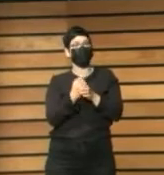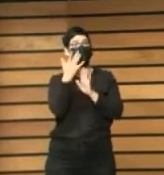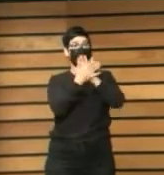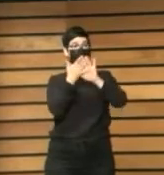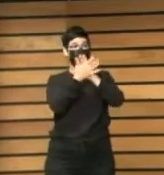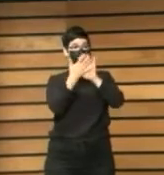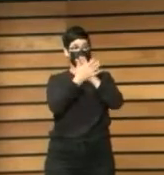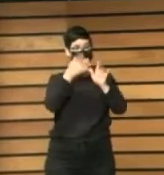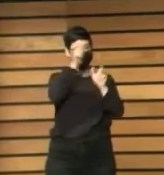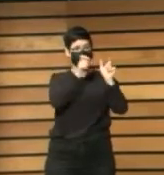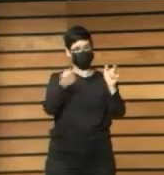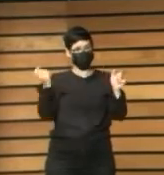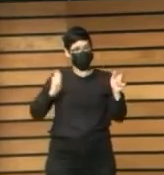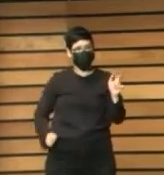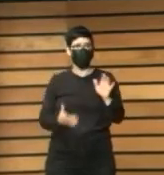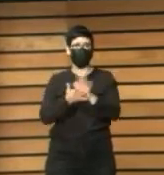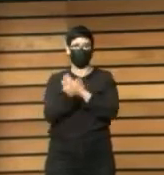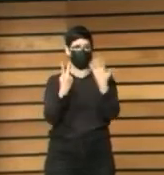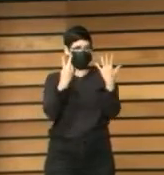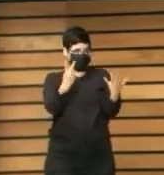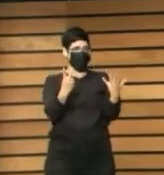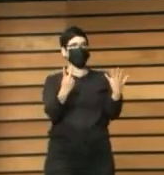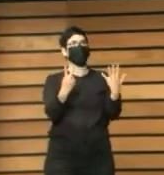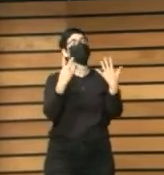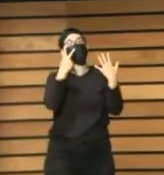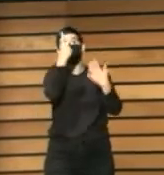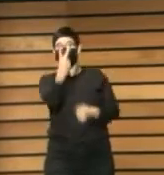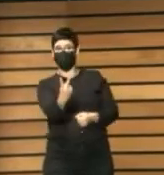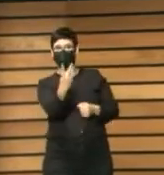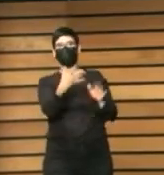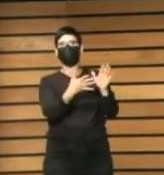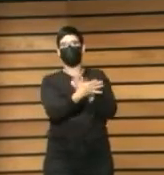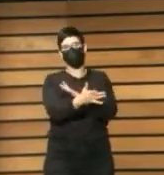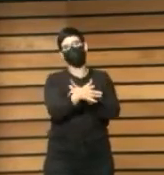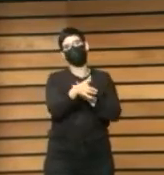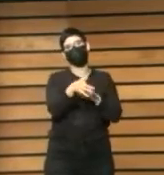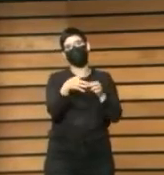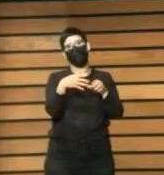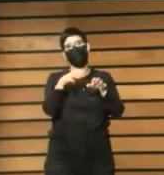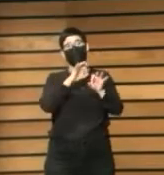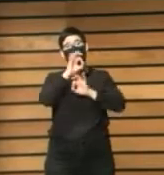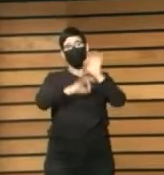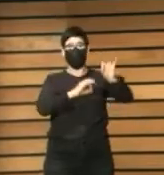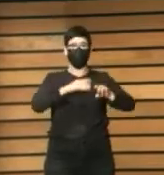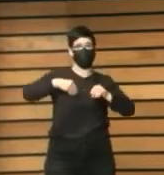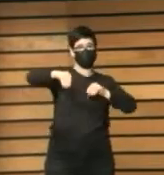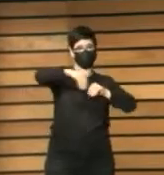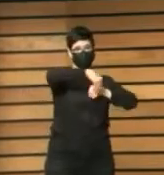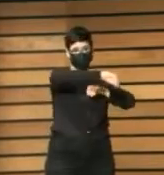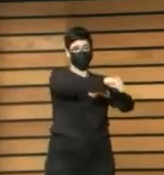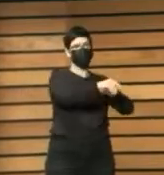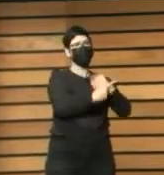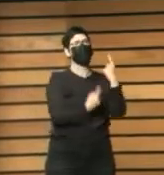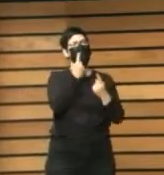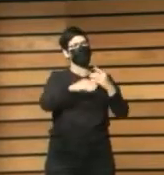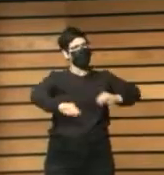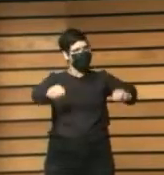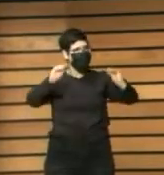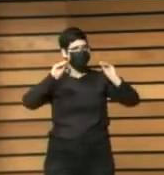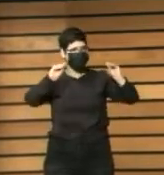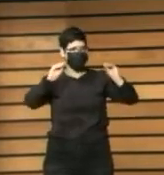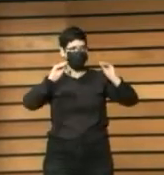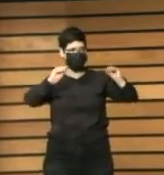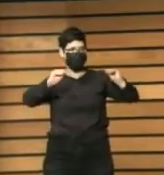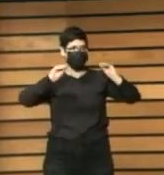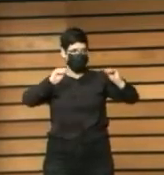y dos de las personas que trabajan en la biblioteca son ordenanzas decimos que muchas veces la formación creo que también se dijo ayer